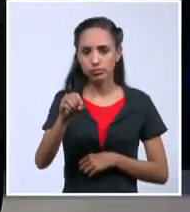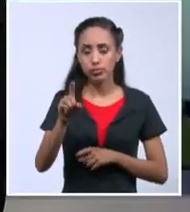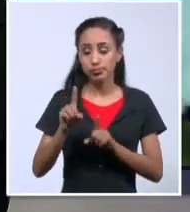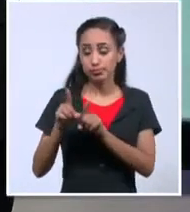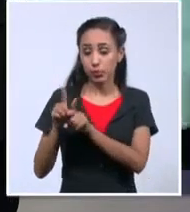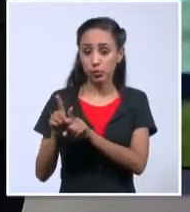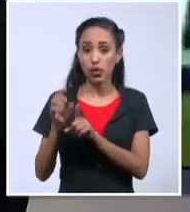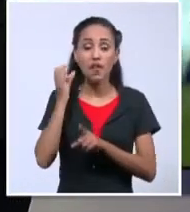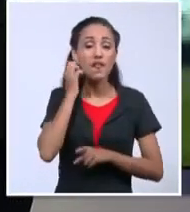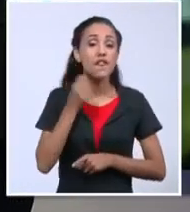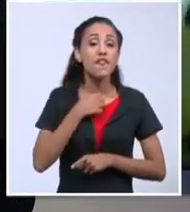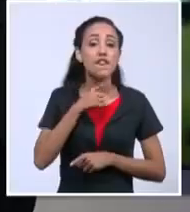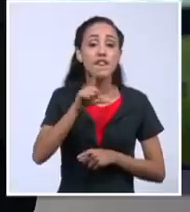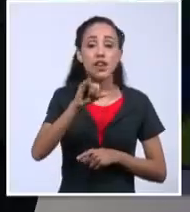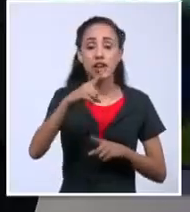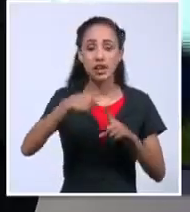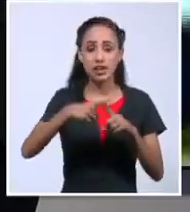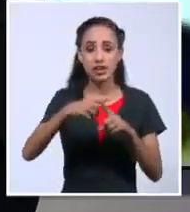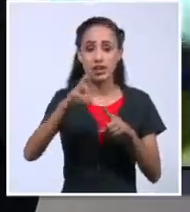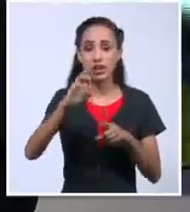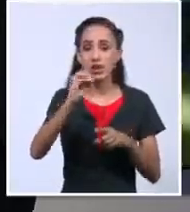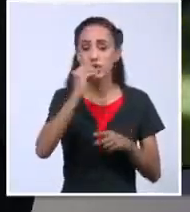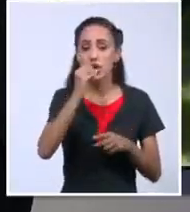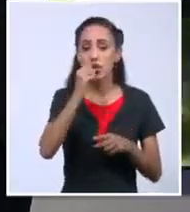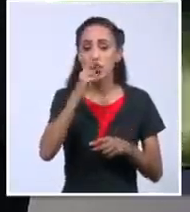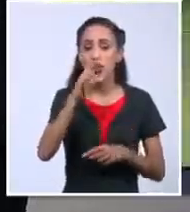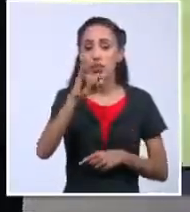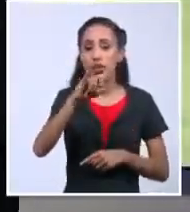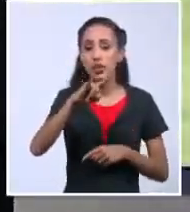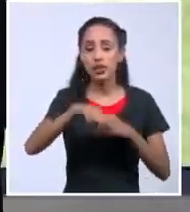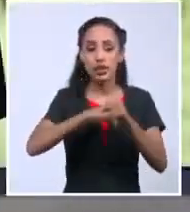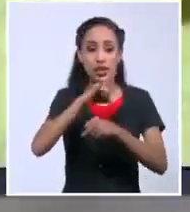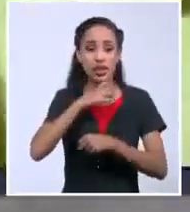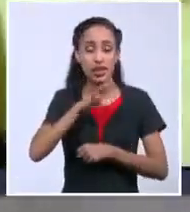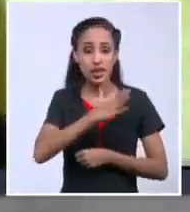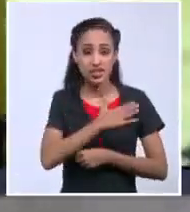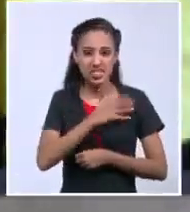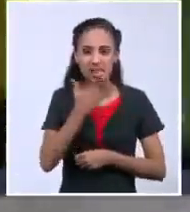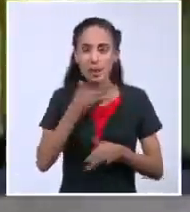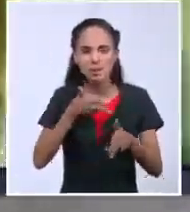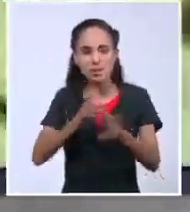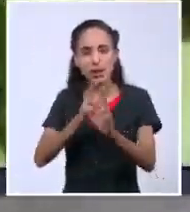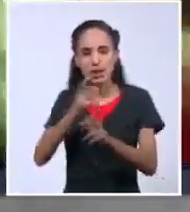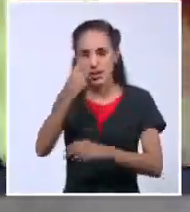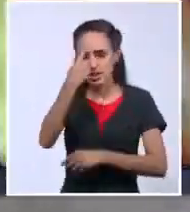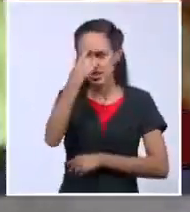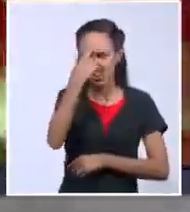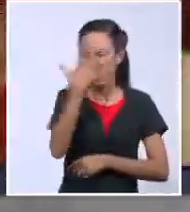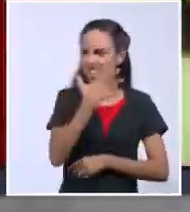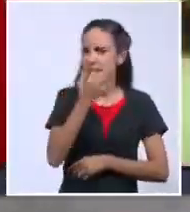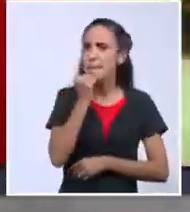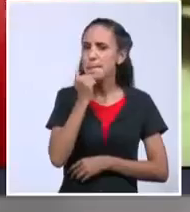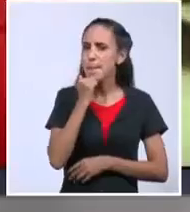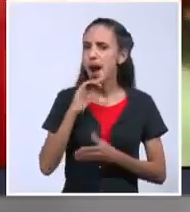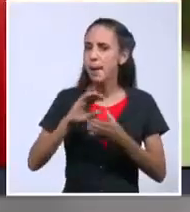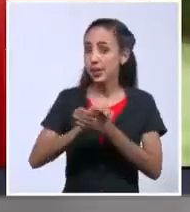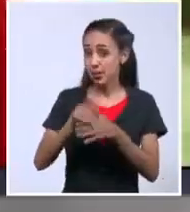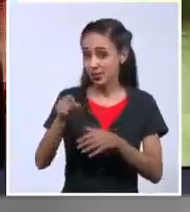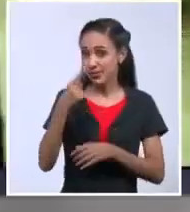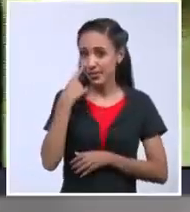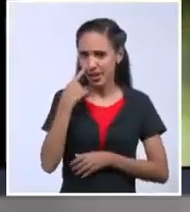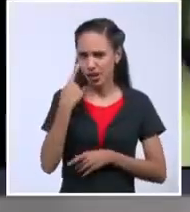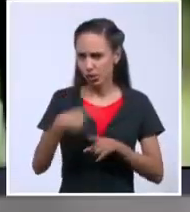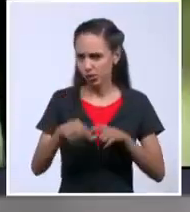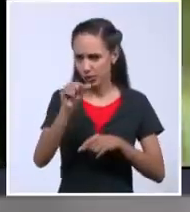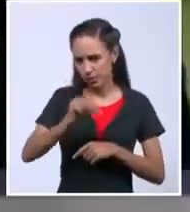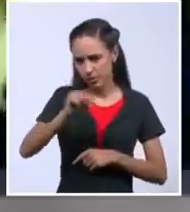el gato, el asesino del Che. ¿Quieren más amigos o colegas de causa de Orlando? Vamos a seguir viendo